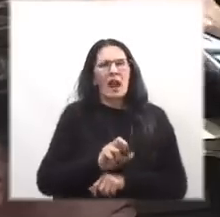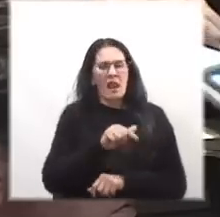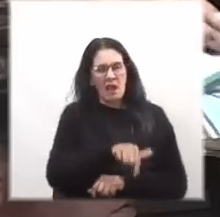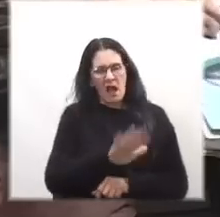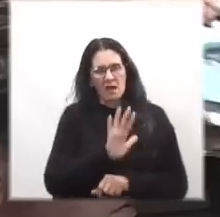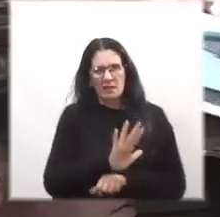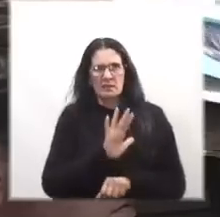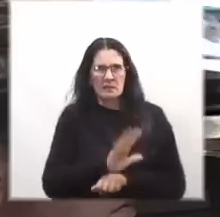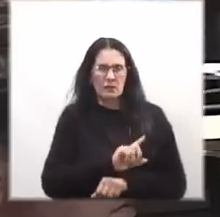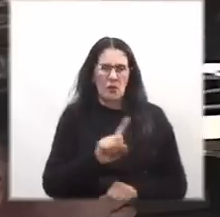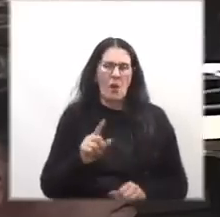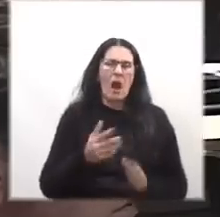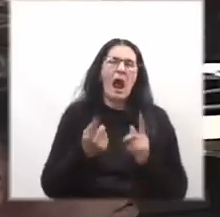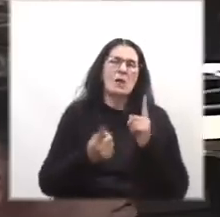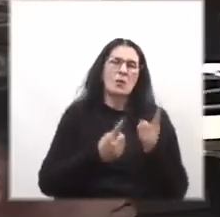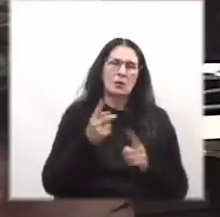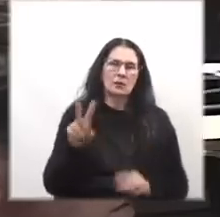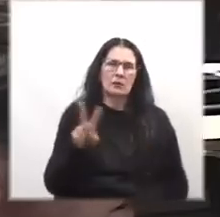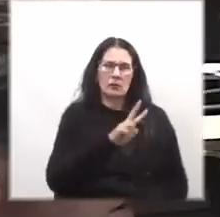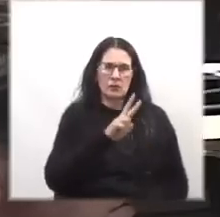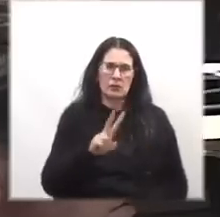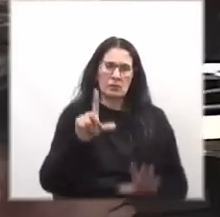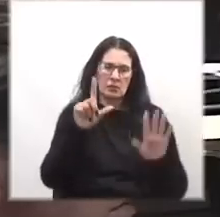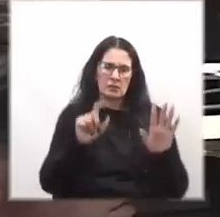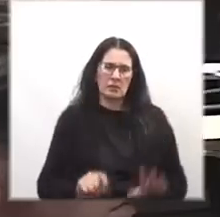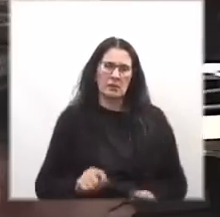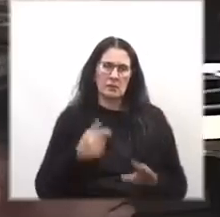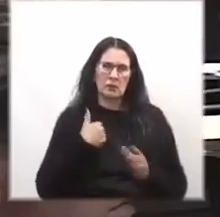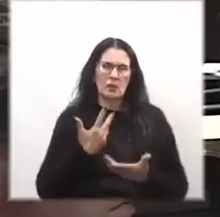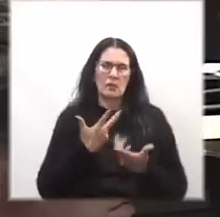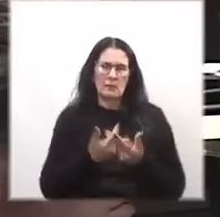algunos de los 270 defiendo a la gran mayoría de ellos gracias presidente